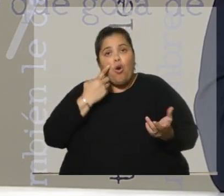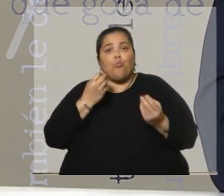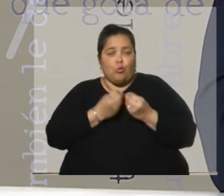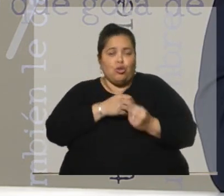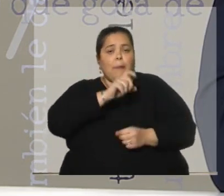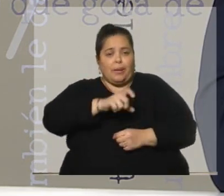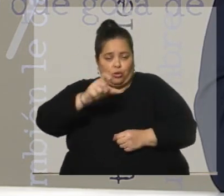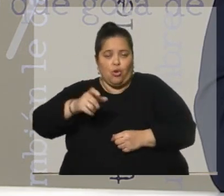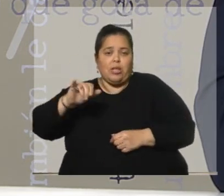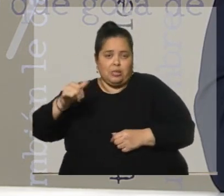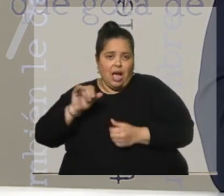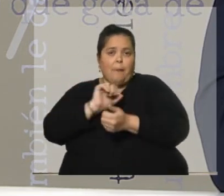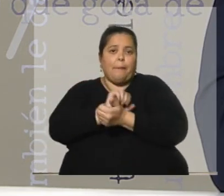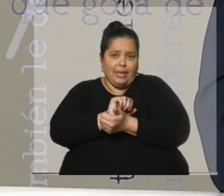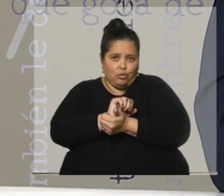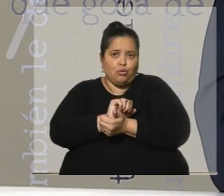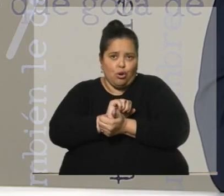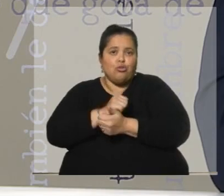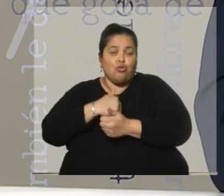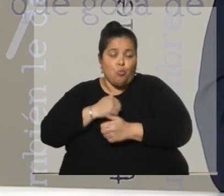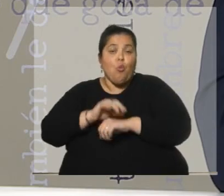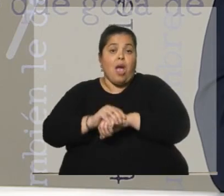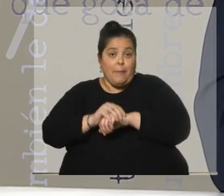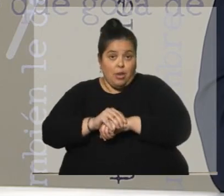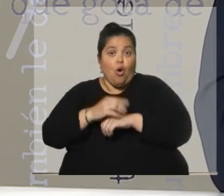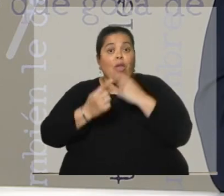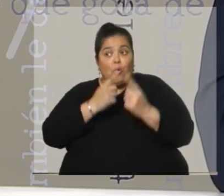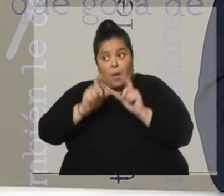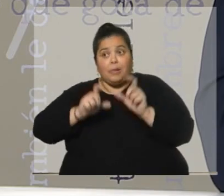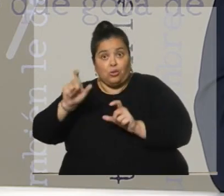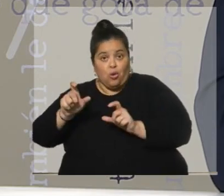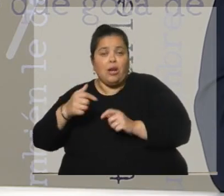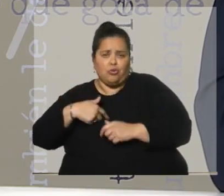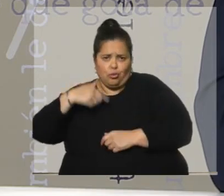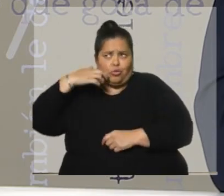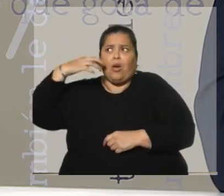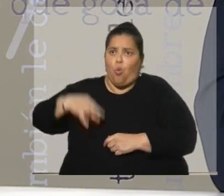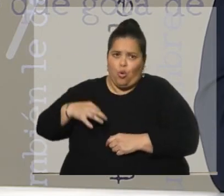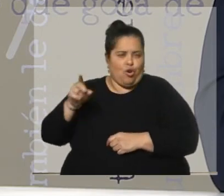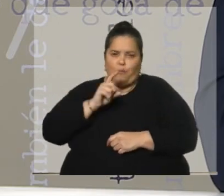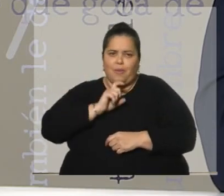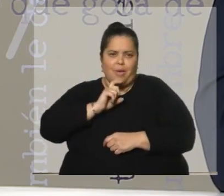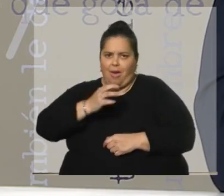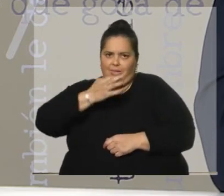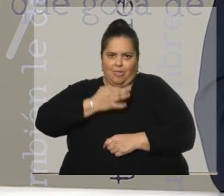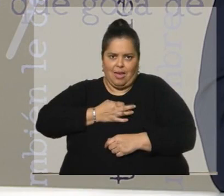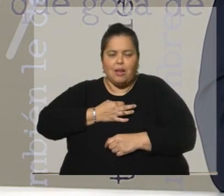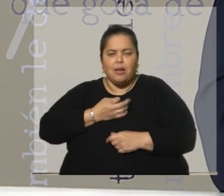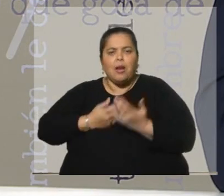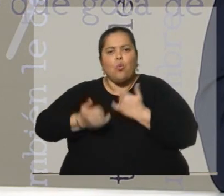presos, guerrilleros, soy muy amigo de algunos, que me juego entero que no mienten y las cosas que cuentan,